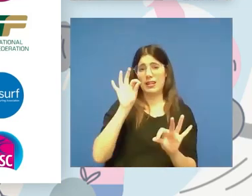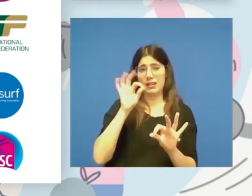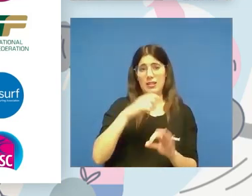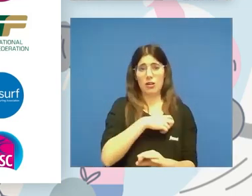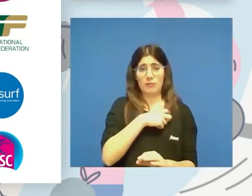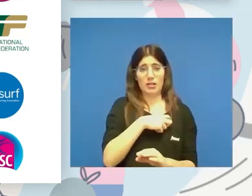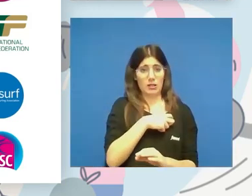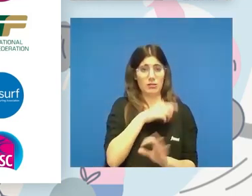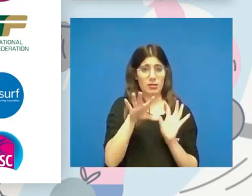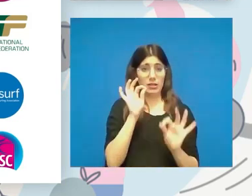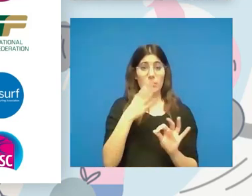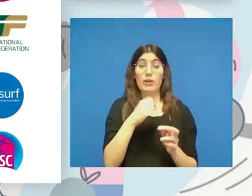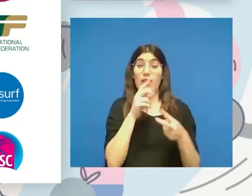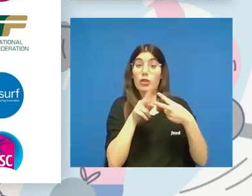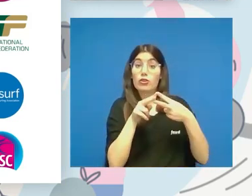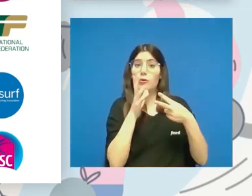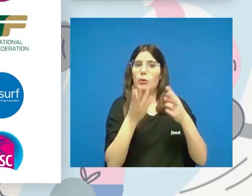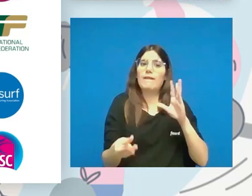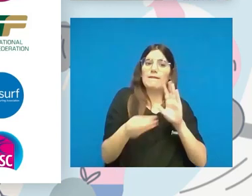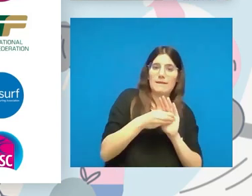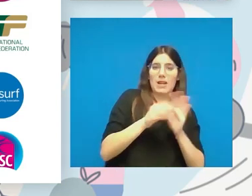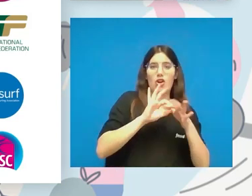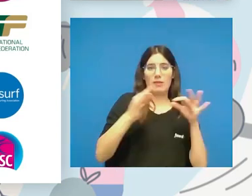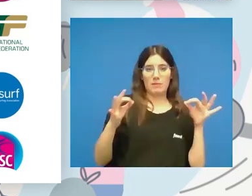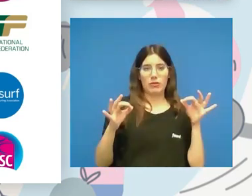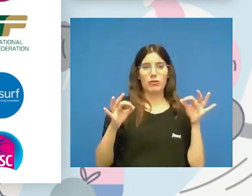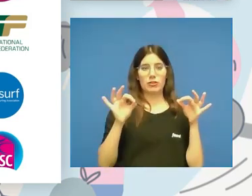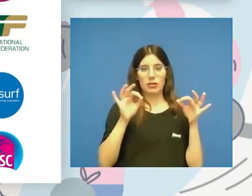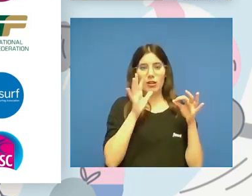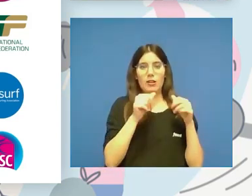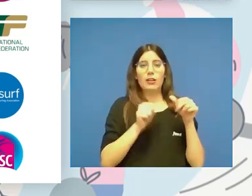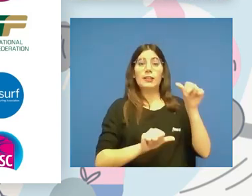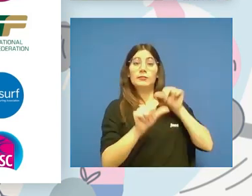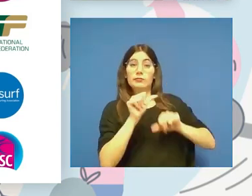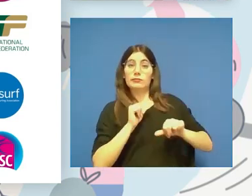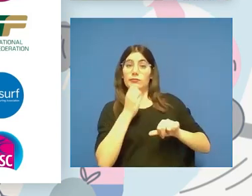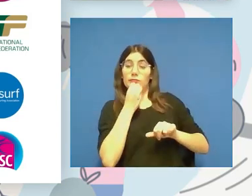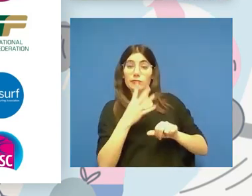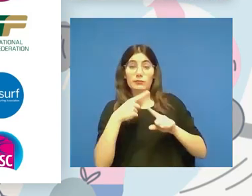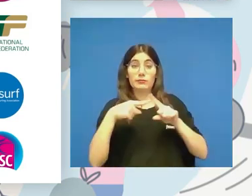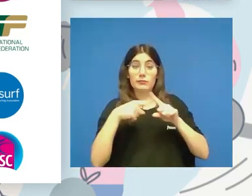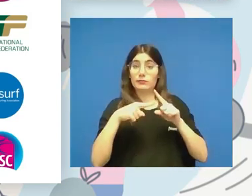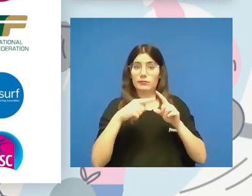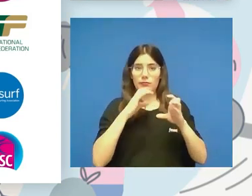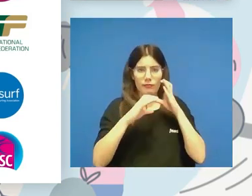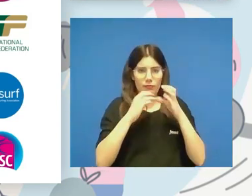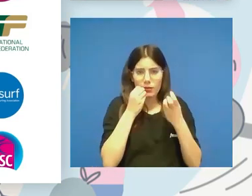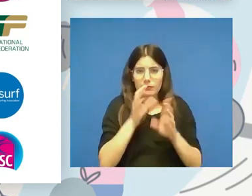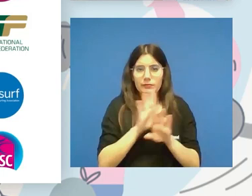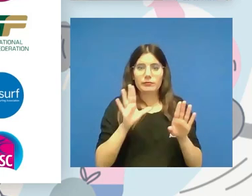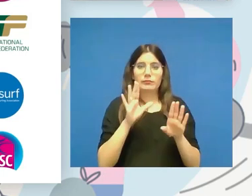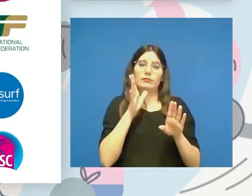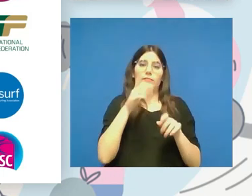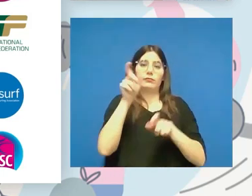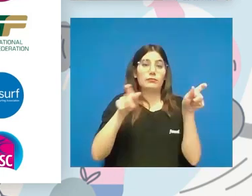estas? No es casualidad, porque se han metido en Olímpicos, porque han tenido buen retorno de medios de comunicación en Olímpicos, porque ha enganchado